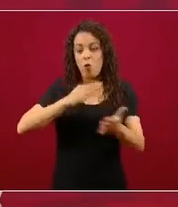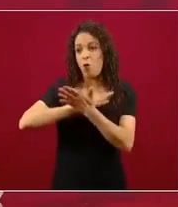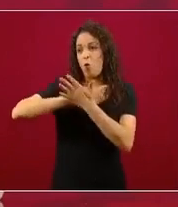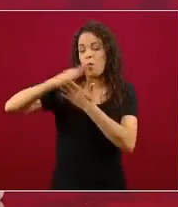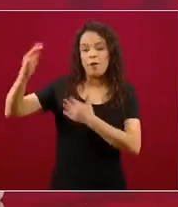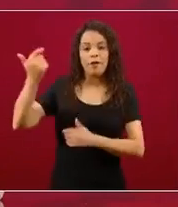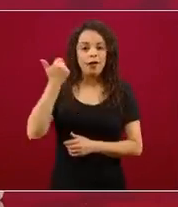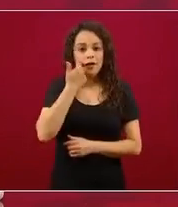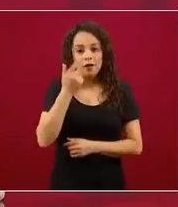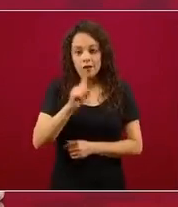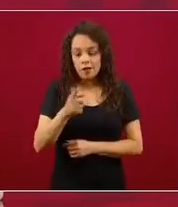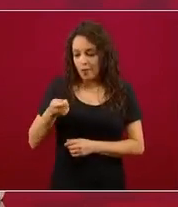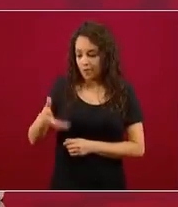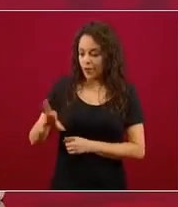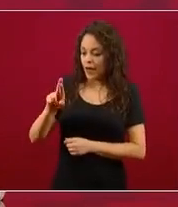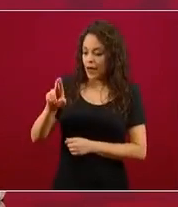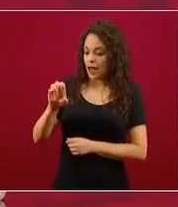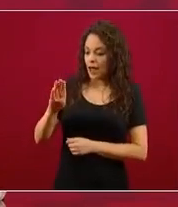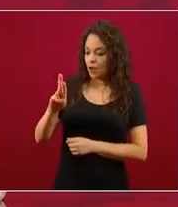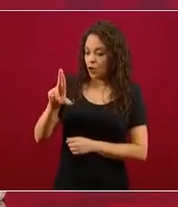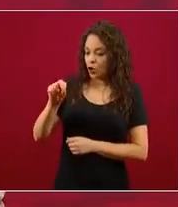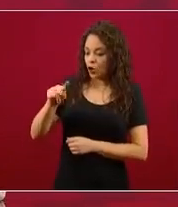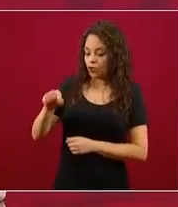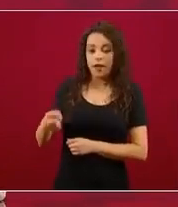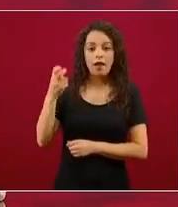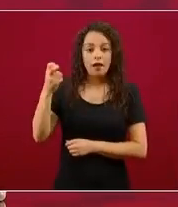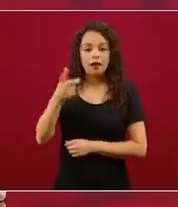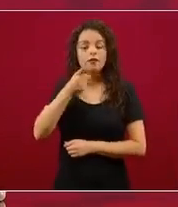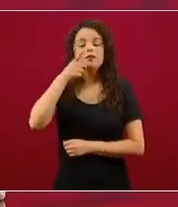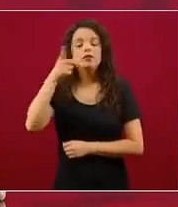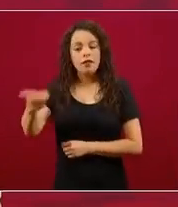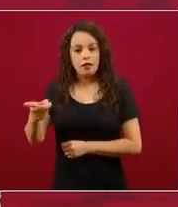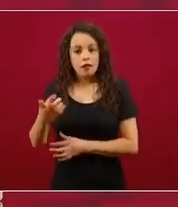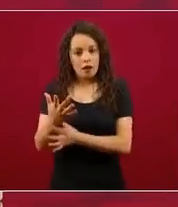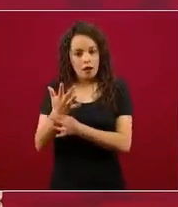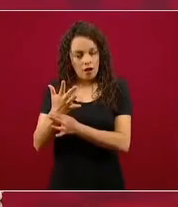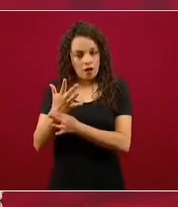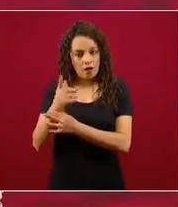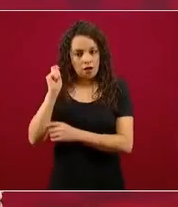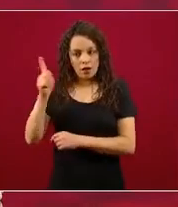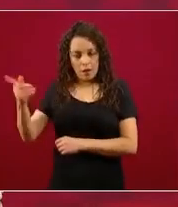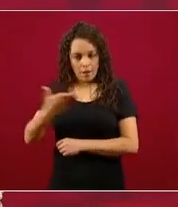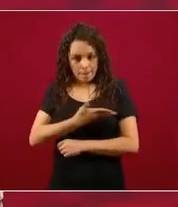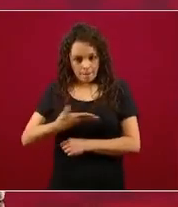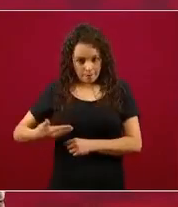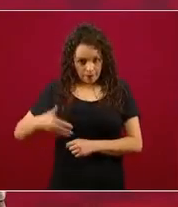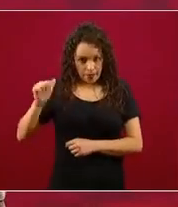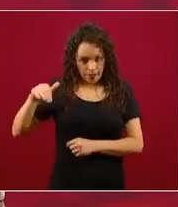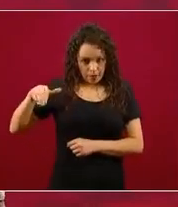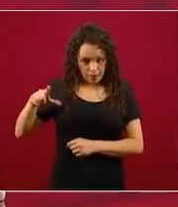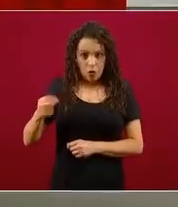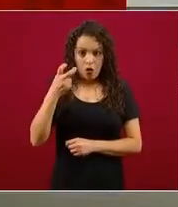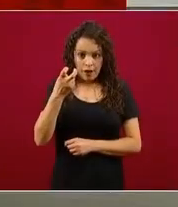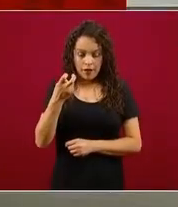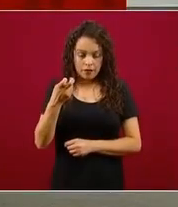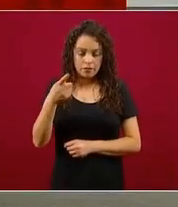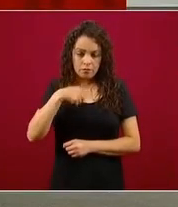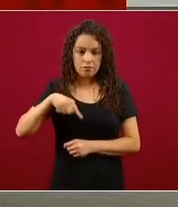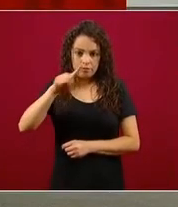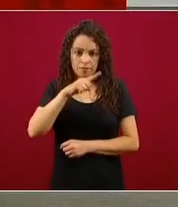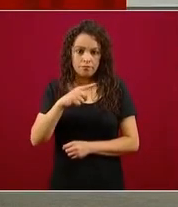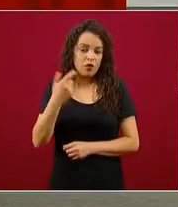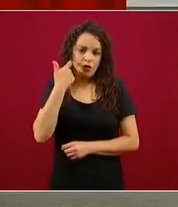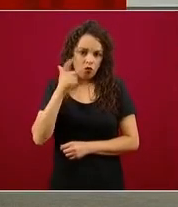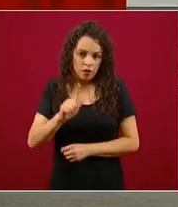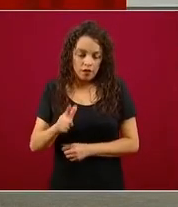rebrote. Esas fueron sus palabras esta mañana. Esperamos, es un deseo de que no haya un rebrote y es la conciencia de que